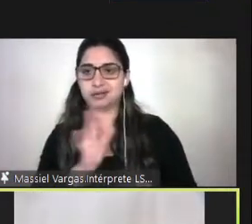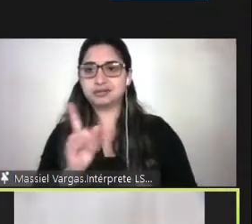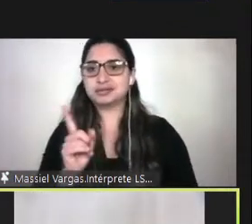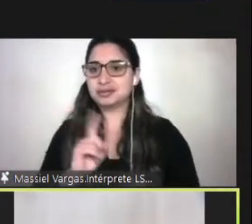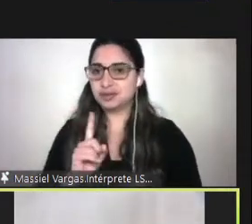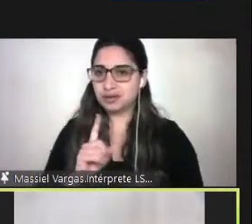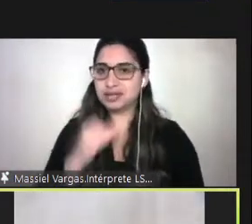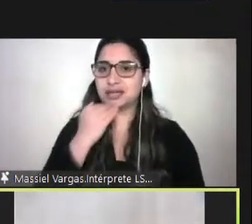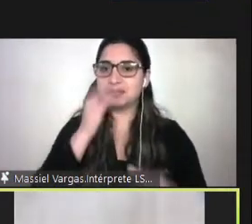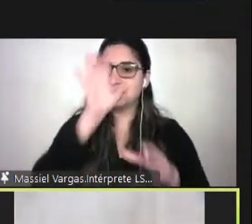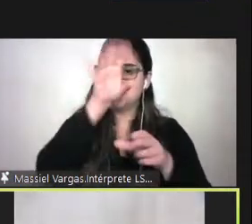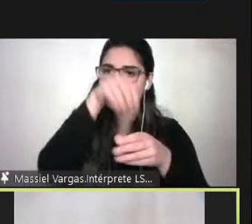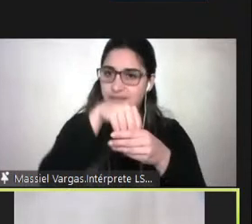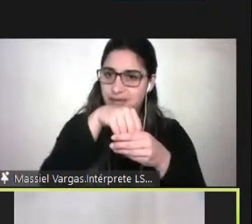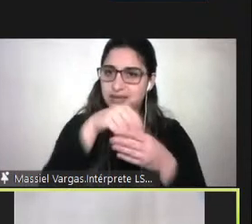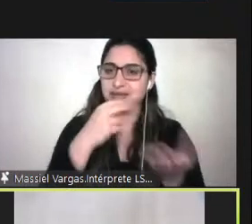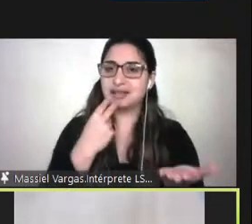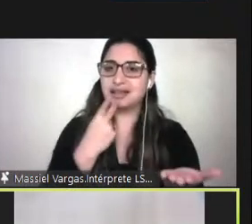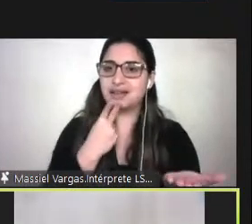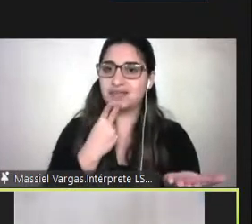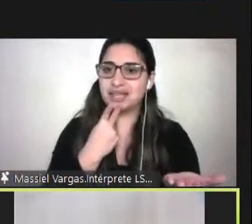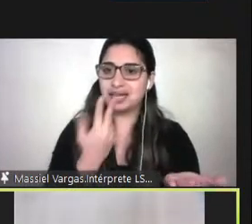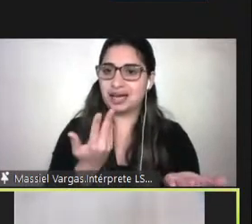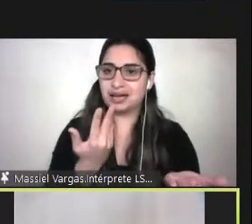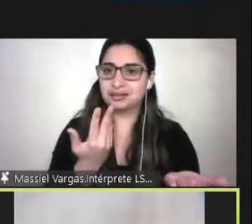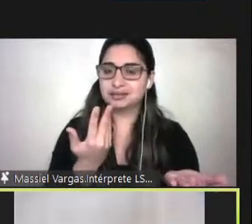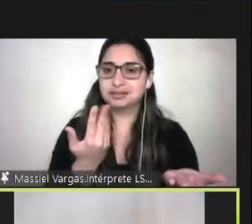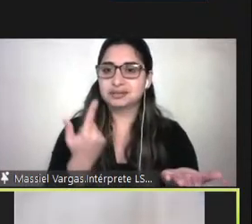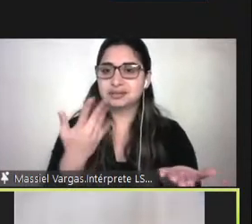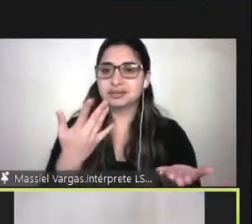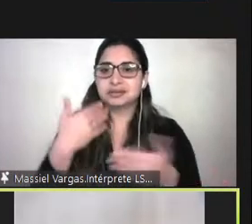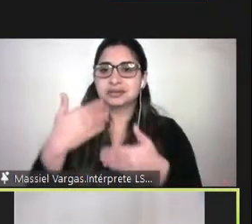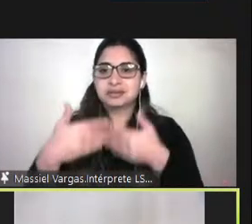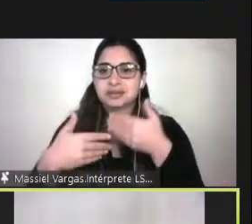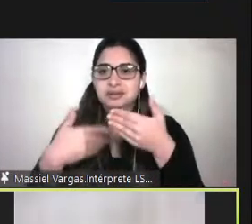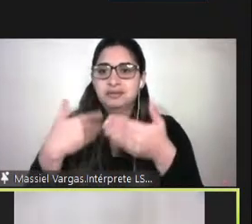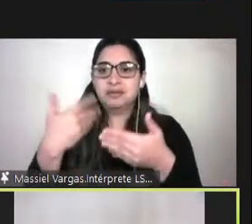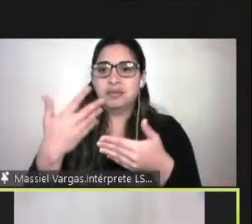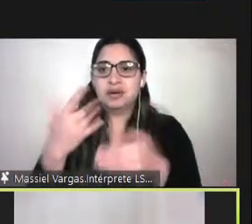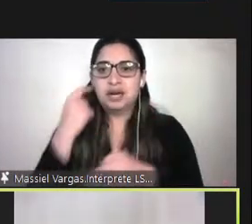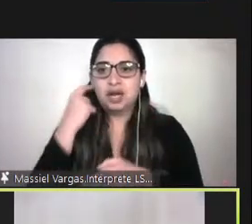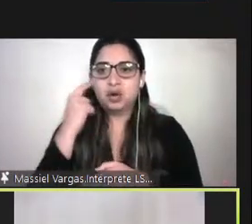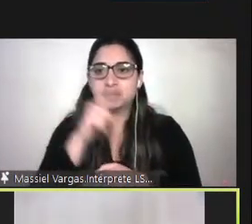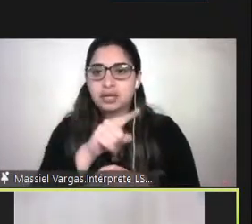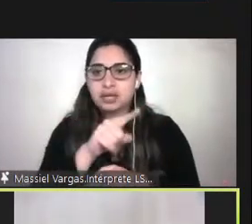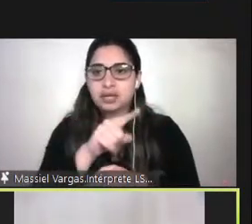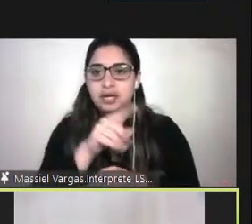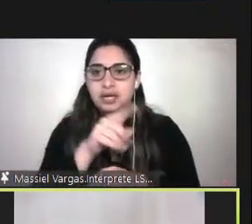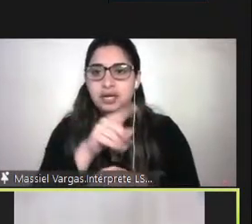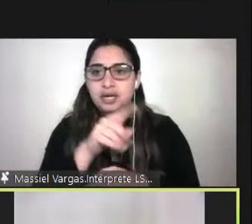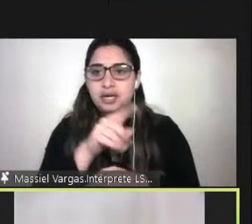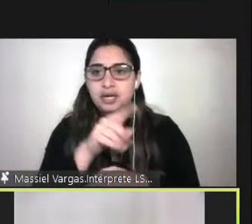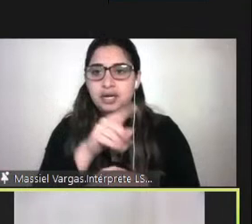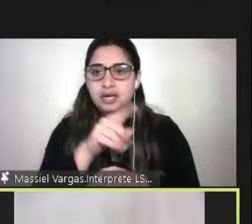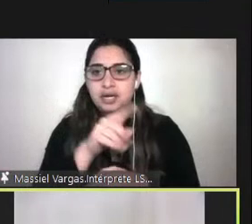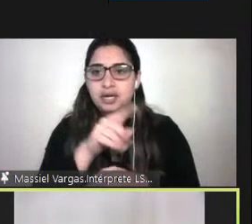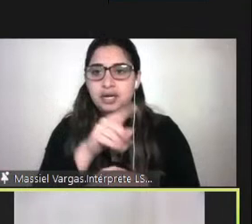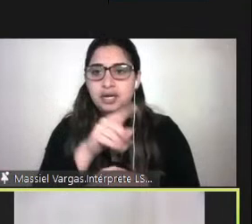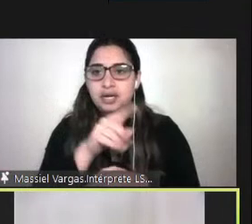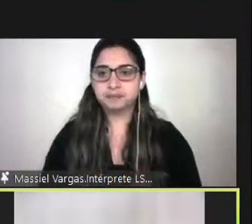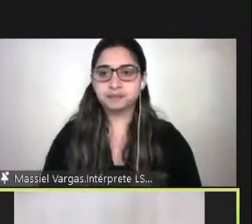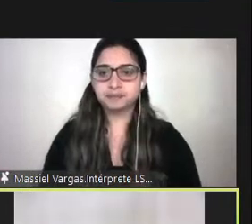de la vida y de las dimensiones que vamos a encontrar en cada uno de los sujetos de los y las sujetas